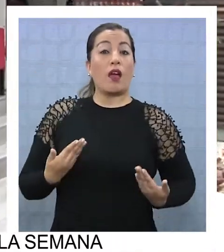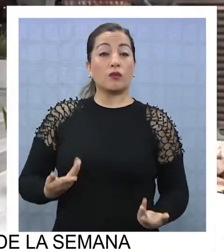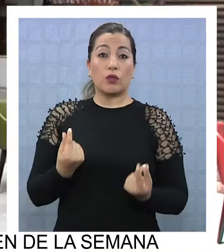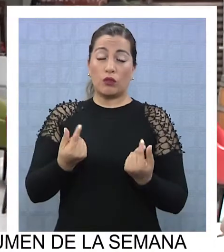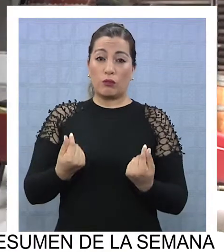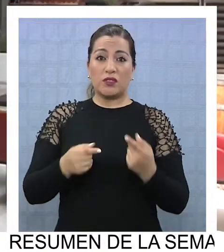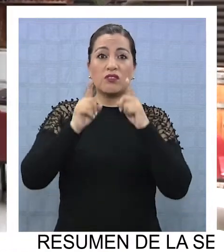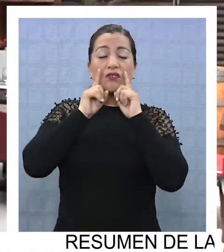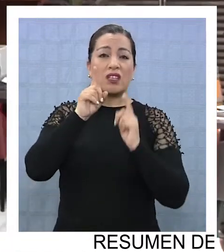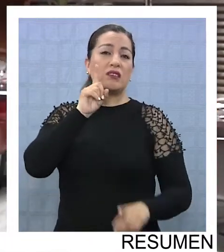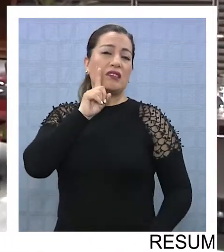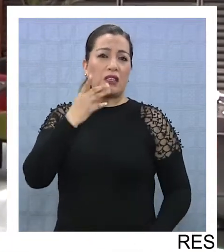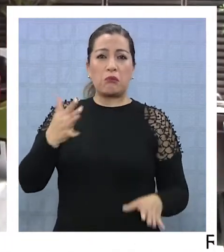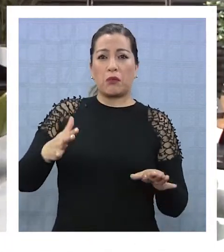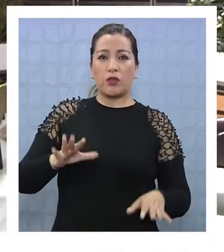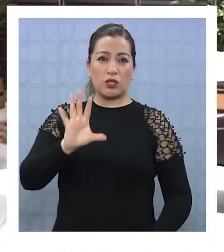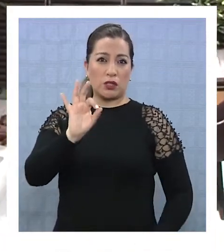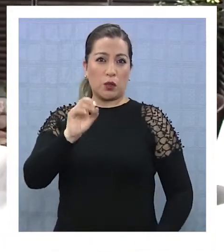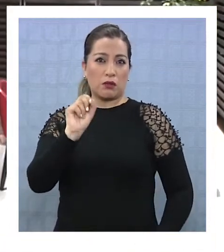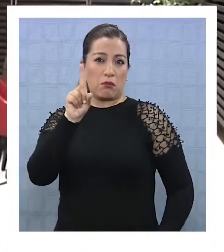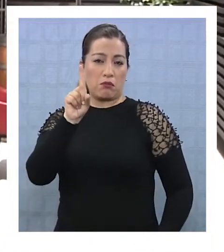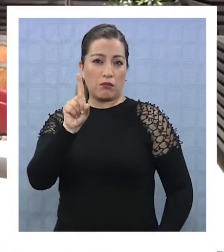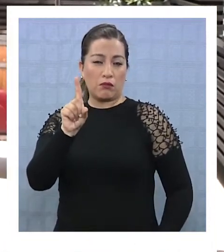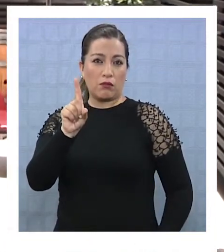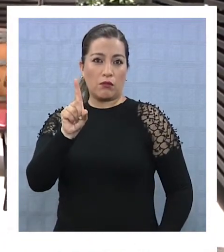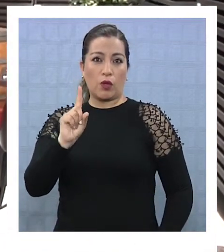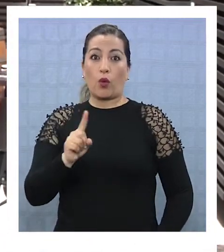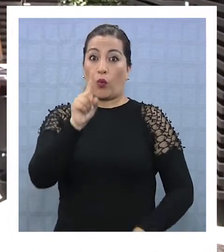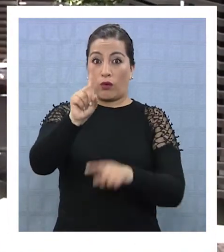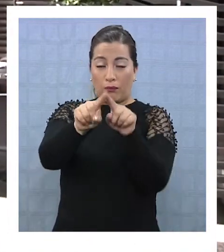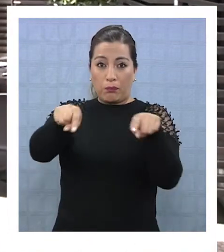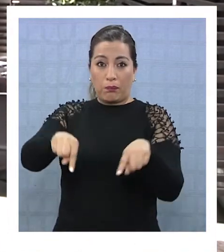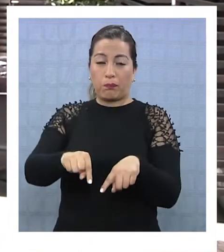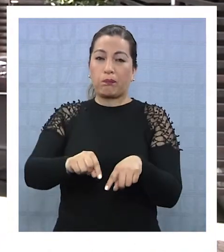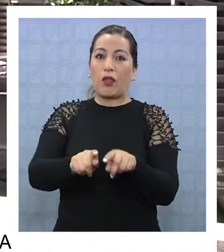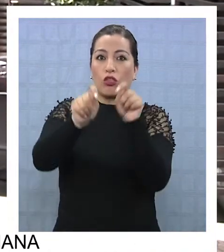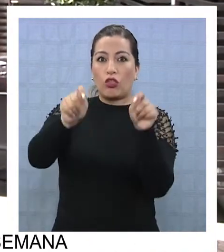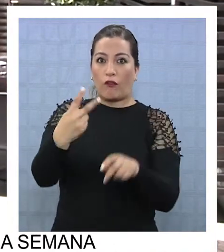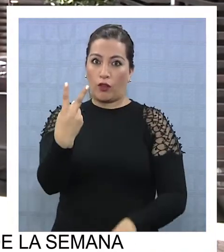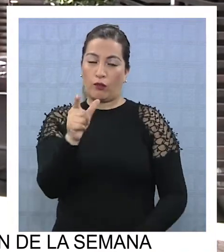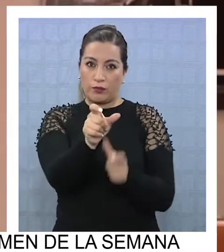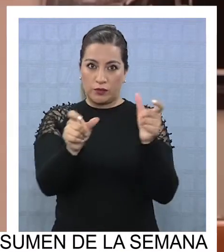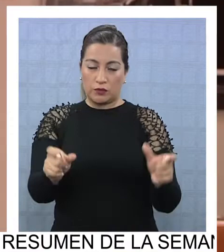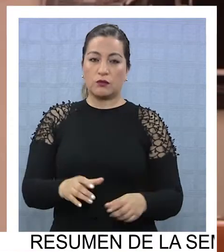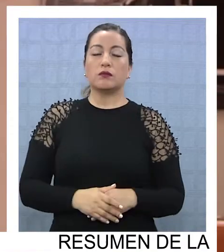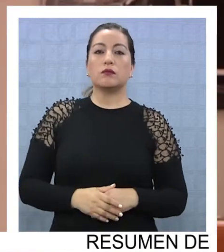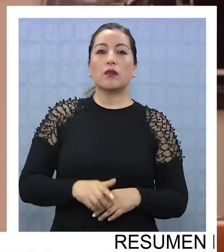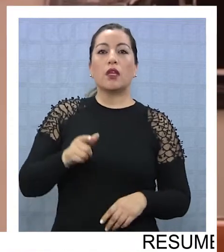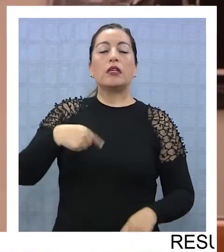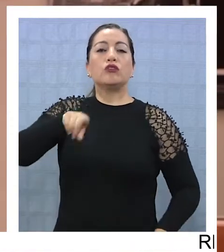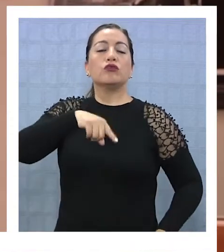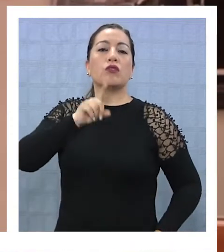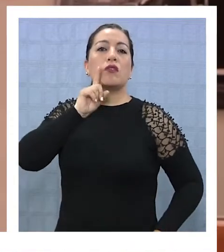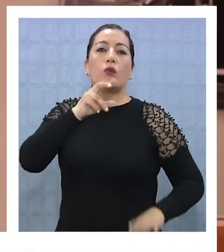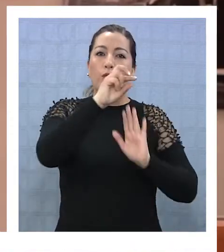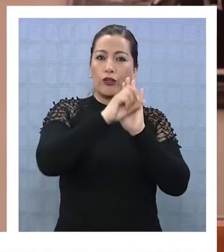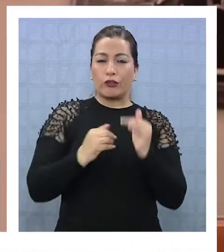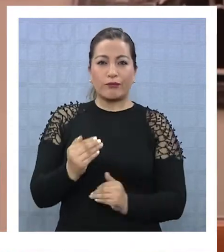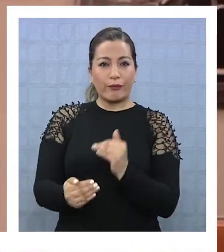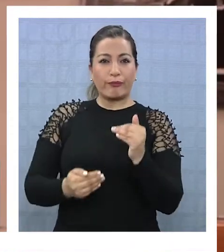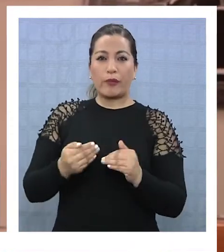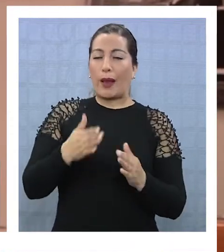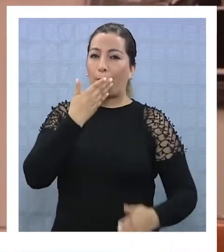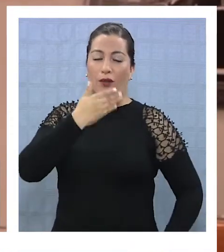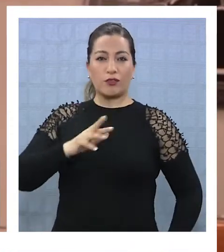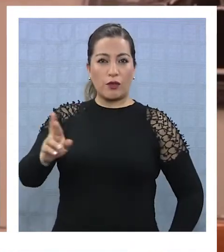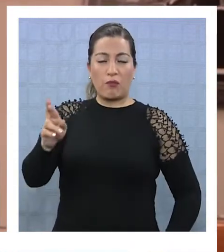Actualmente los precios que el hotel maneja son cercanos a los 50 mil pesos, la habitación doble. Sacamos adelante ese proyecto y estamos